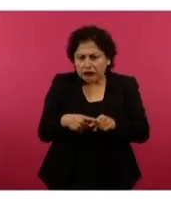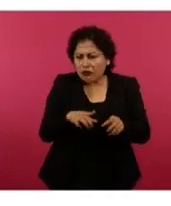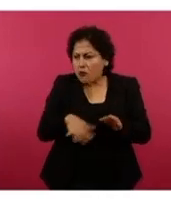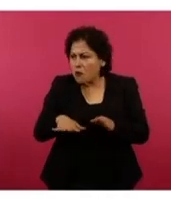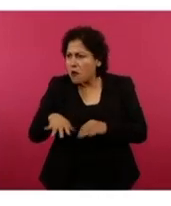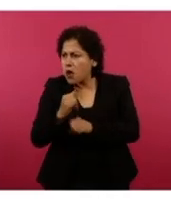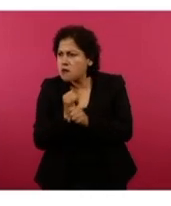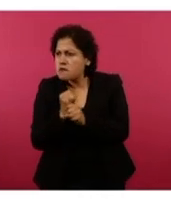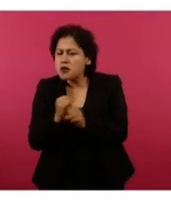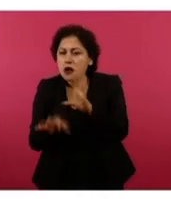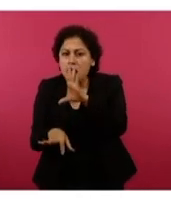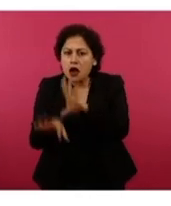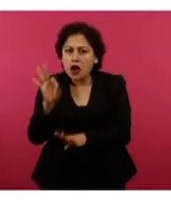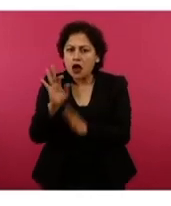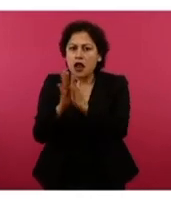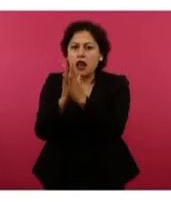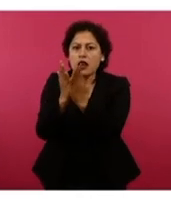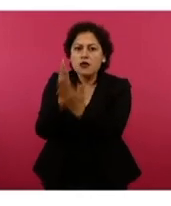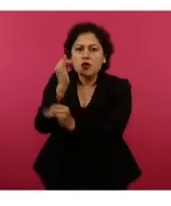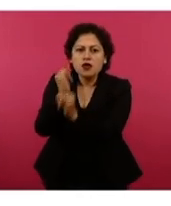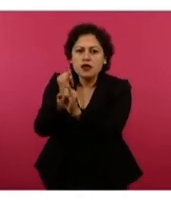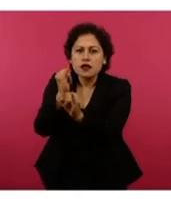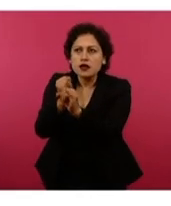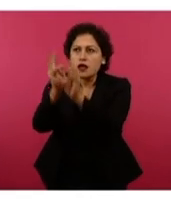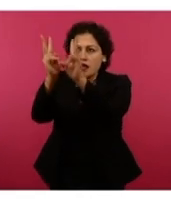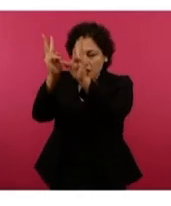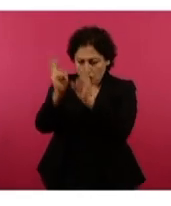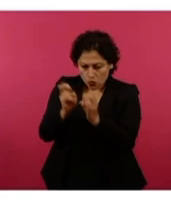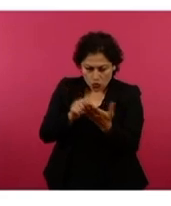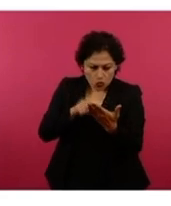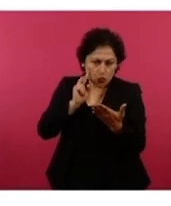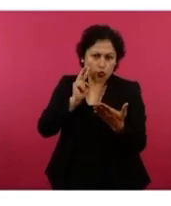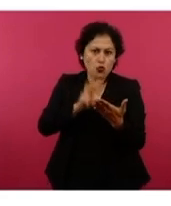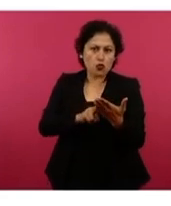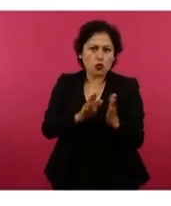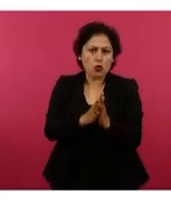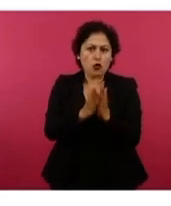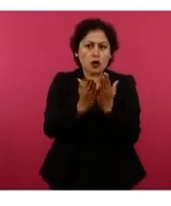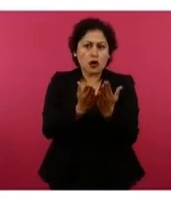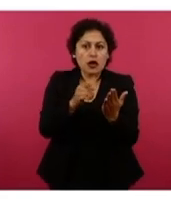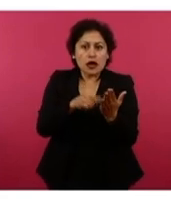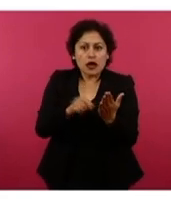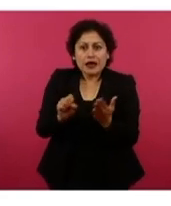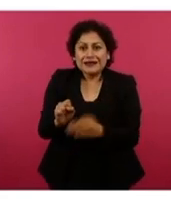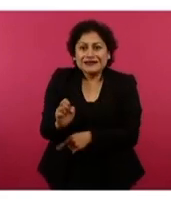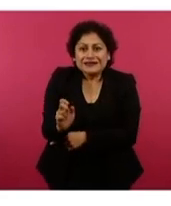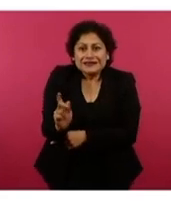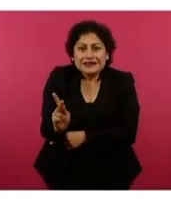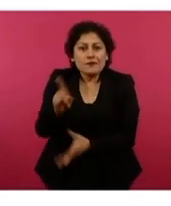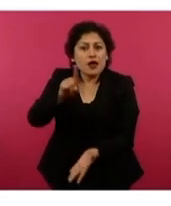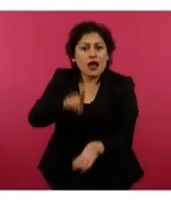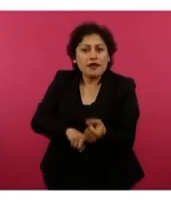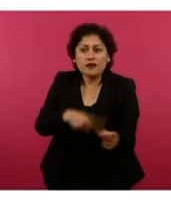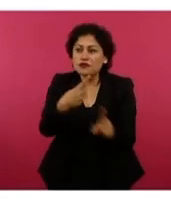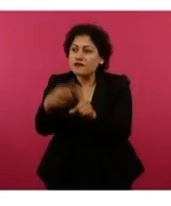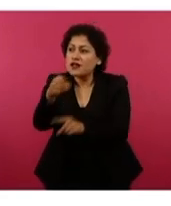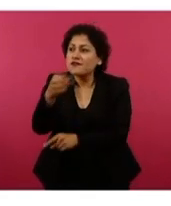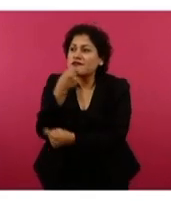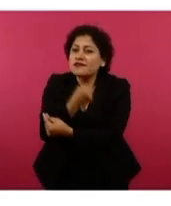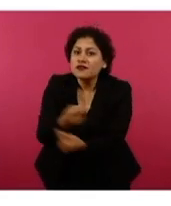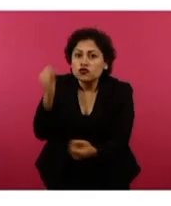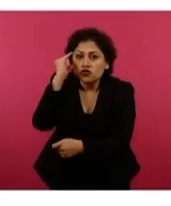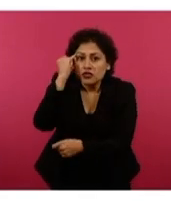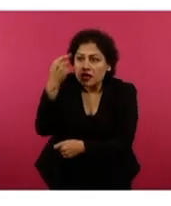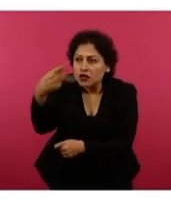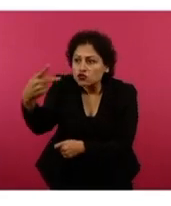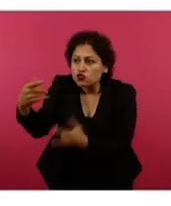fuente completa. Busqué el libro en internet. Lo descargué. Y eso fue lo que encontré. Es un libro de la CEP con recopilaciones de cuentos hechos por niños indígenas